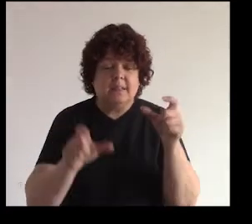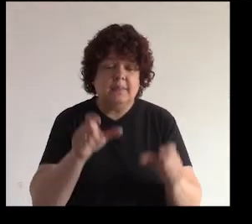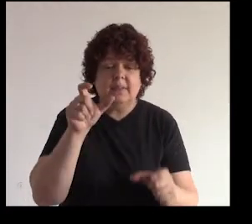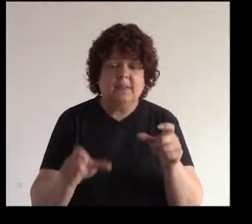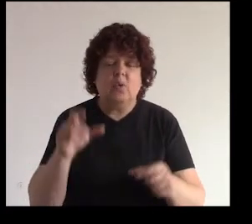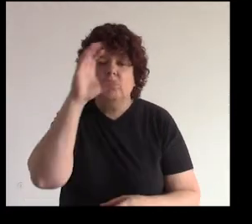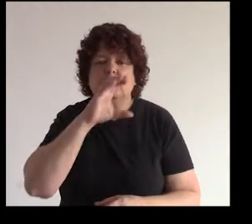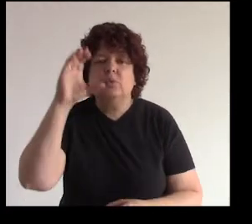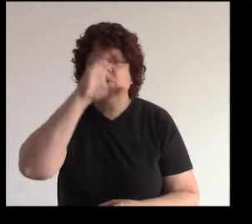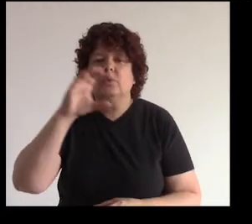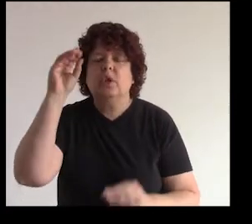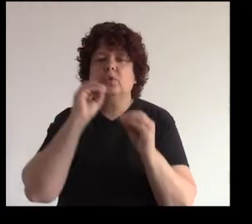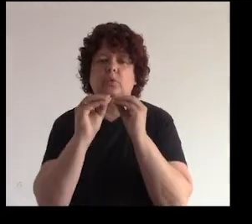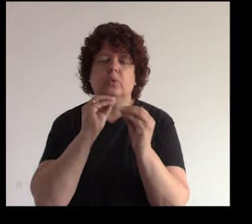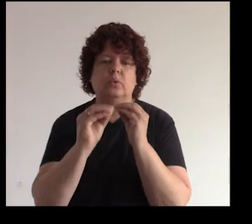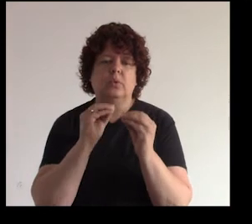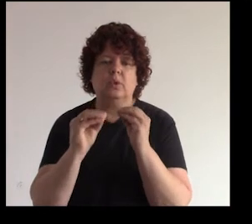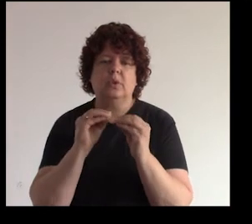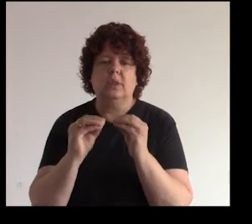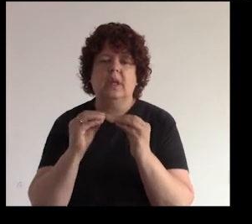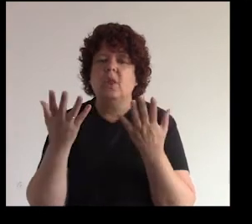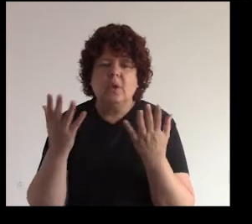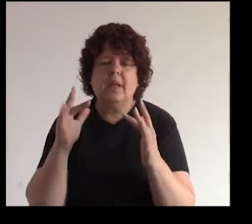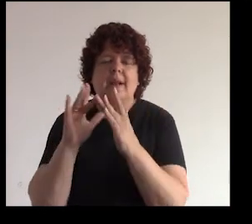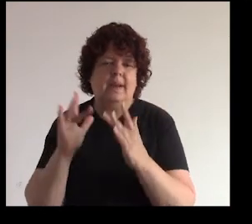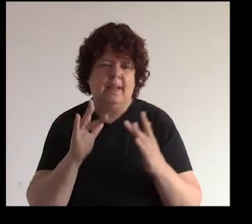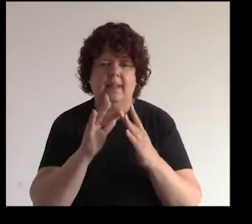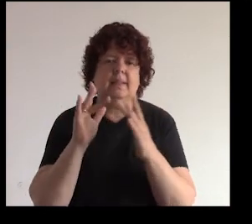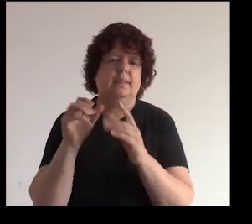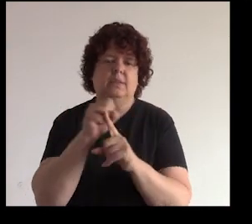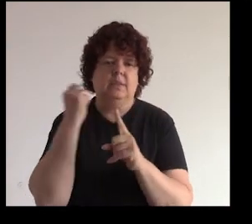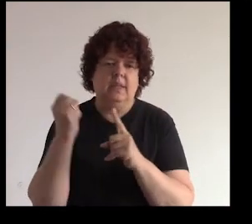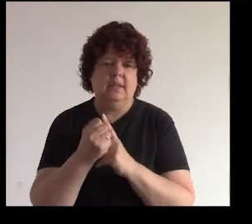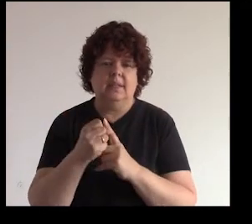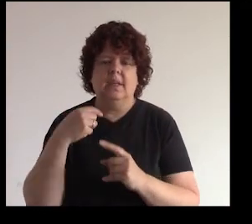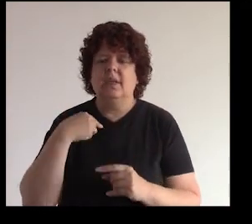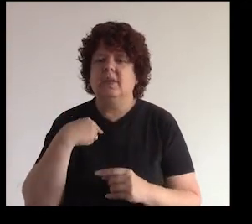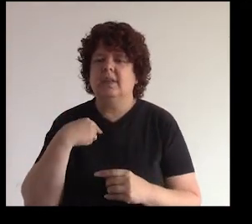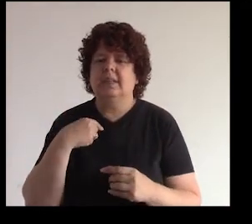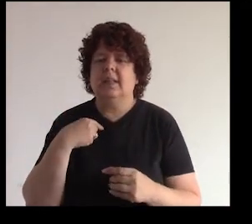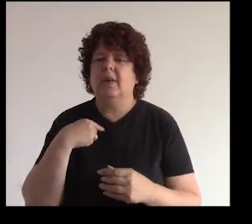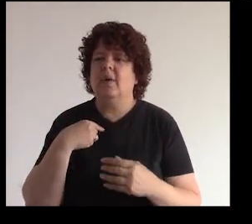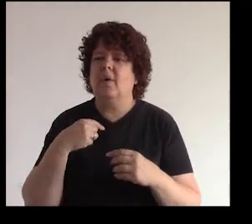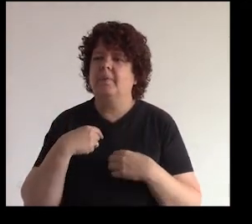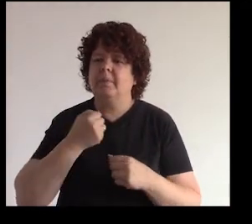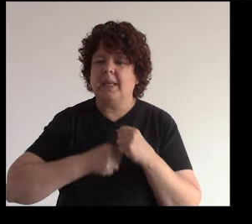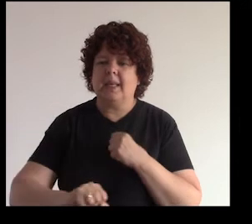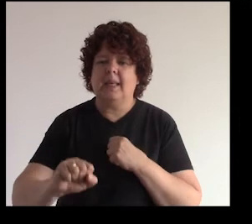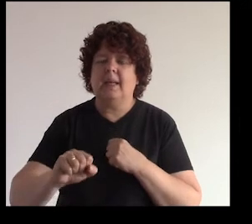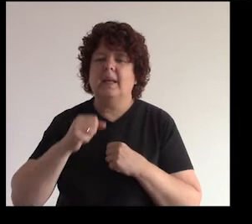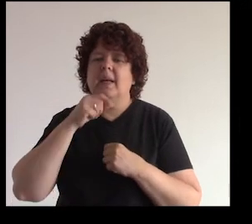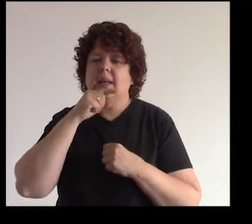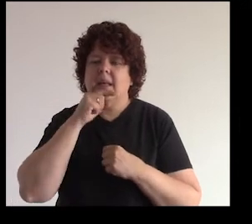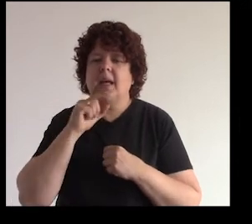las personas buscan soluciones en las redes sociales por ejemplo yo tengo el cumpleaños de mi hija mi hija